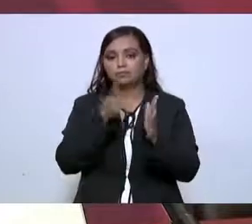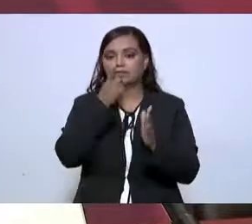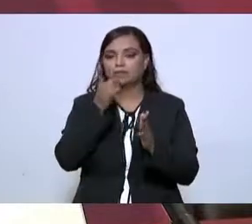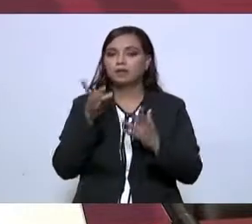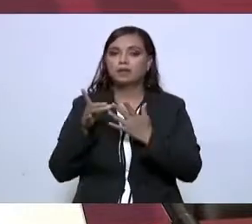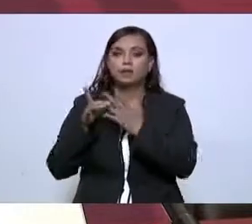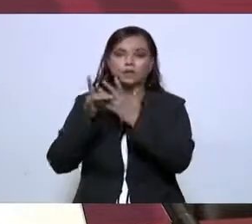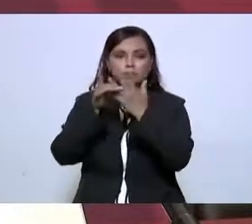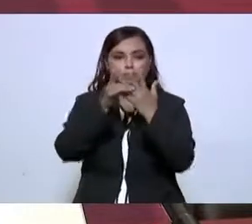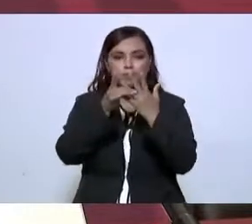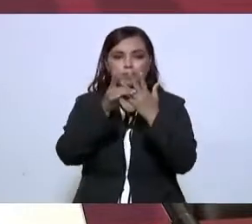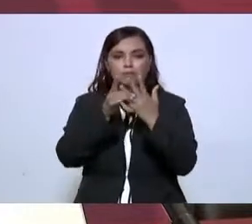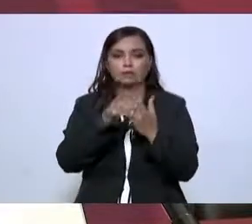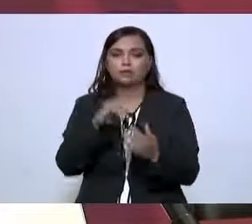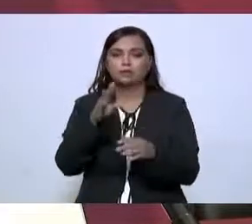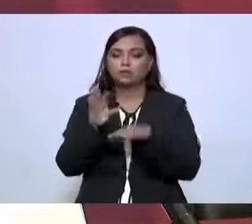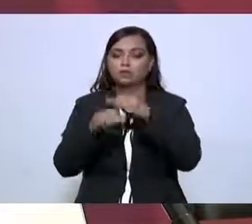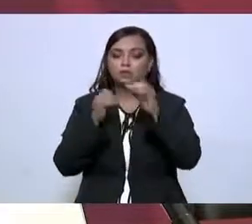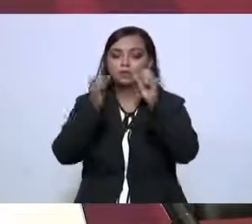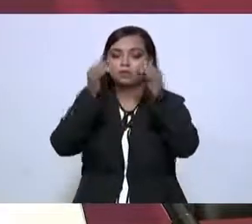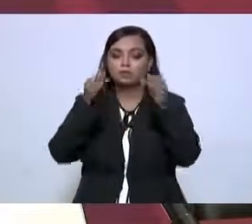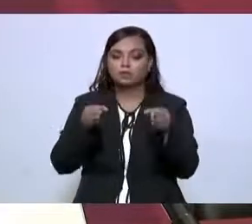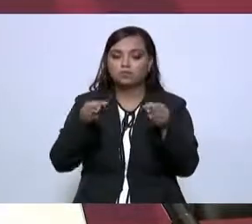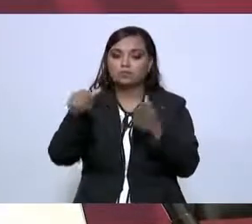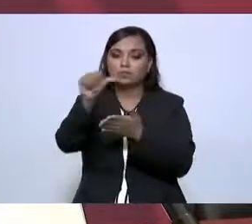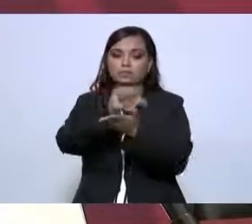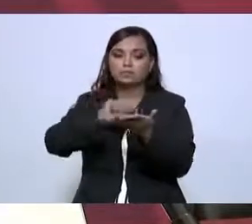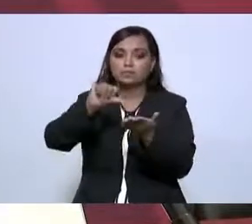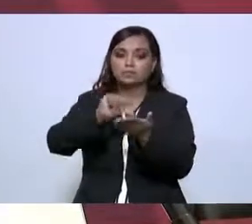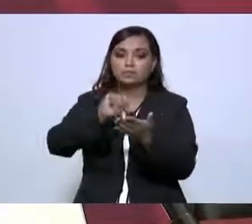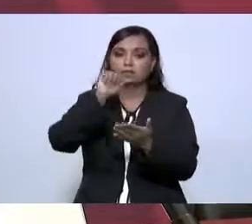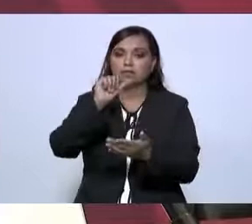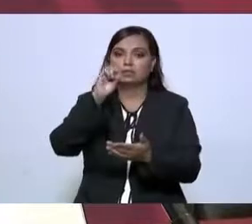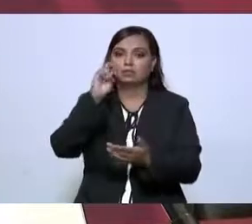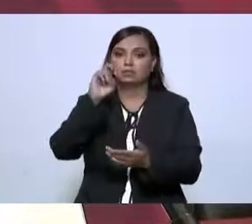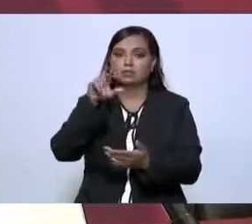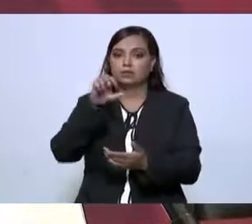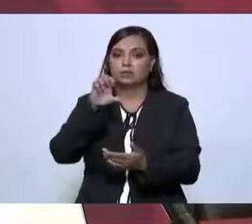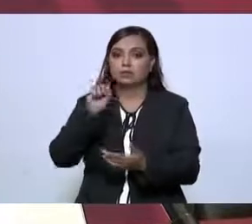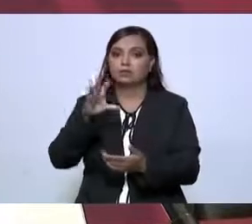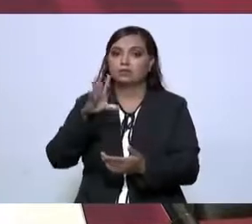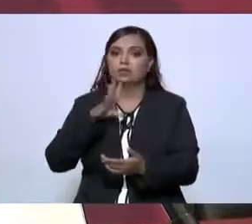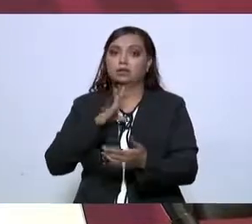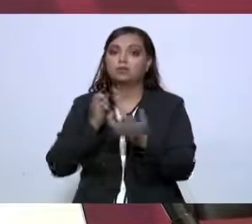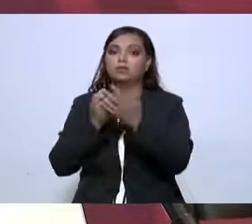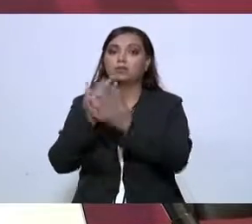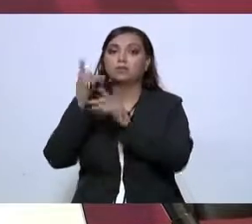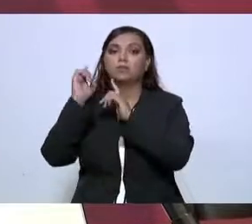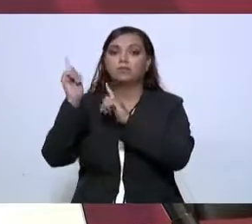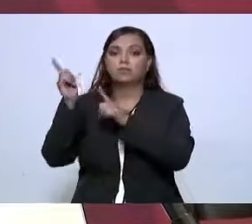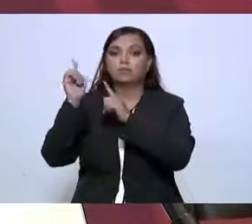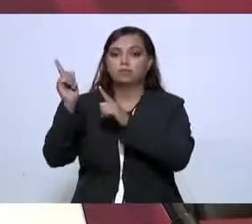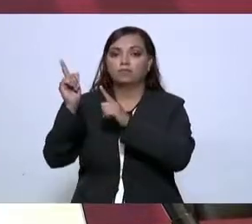compromiso de que las oficinas centrales de aduanas van a estar en Nuevo Laredo.